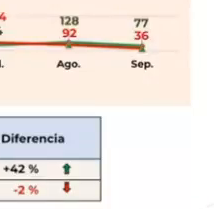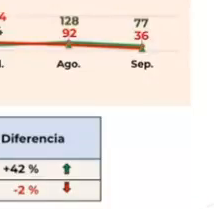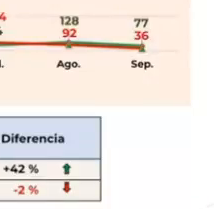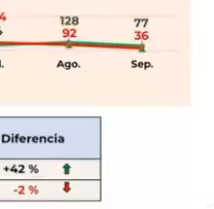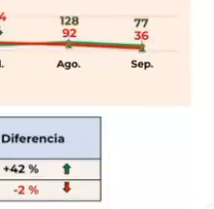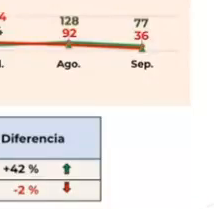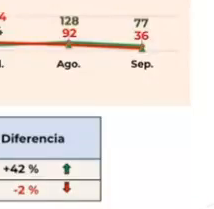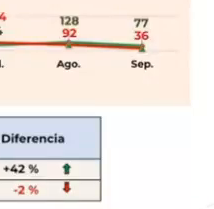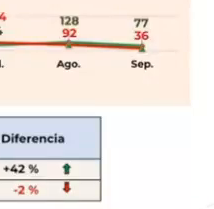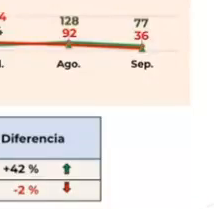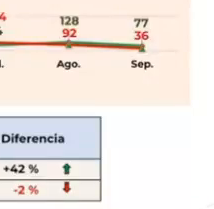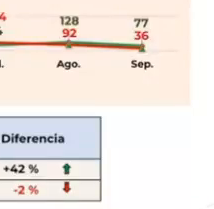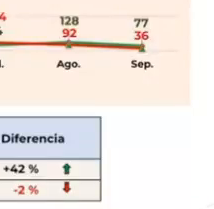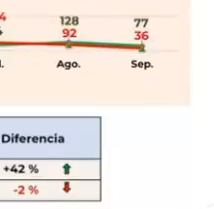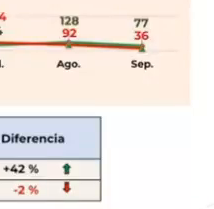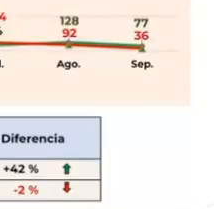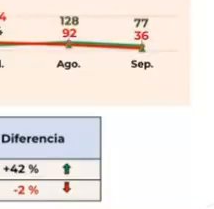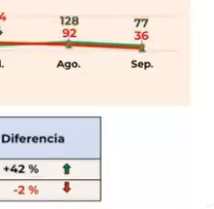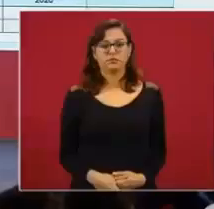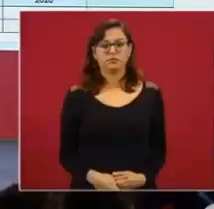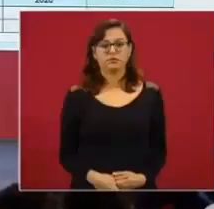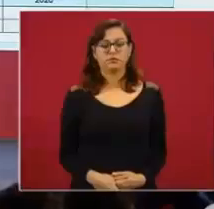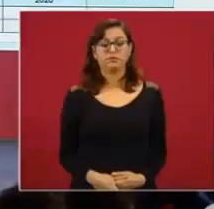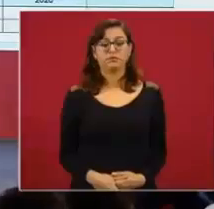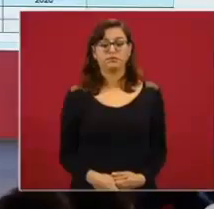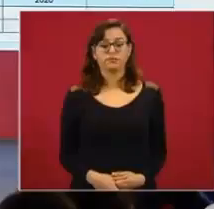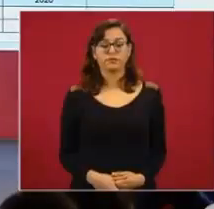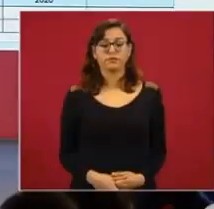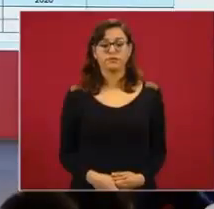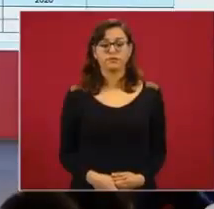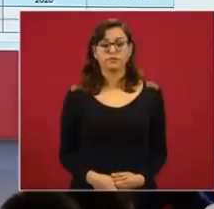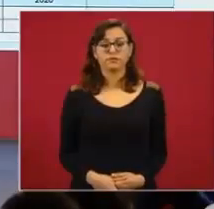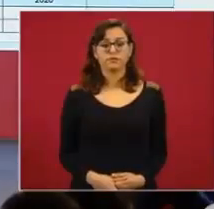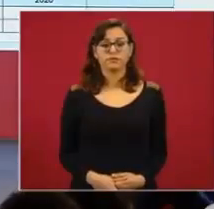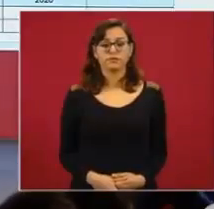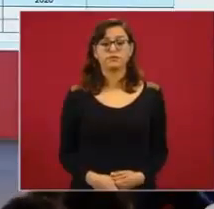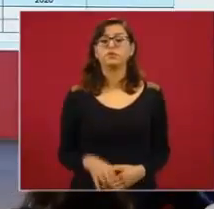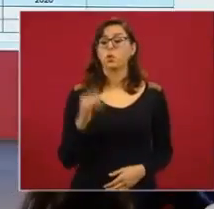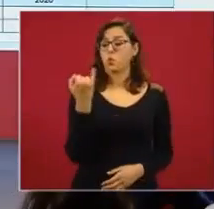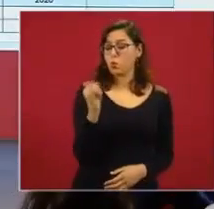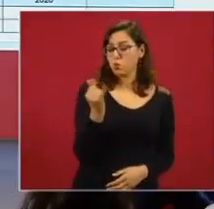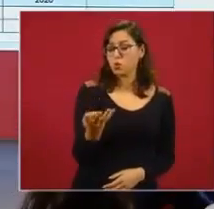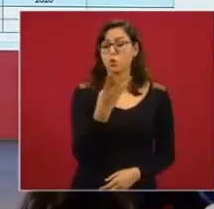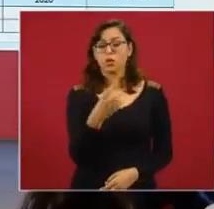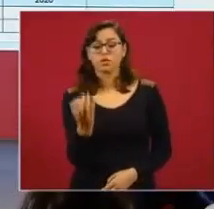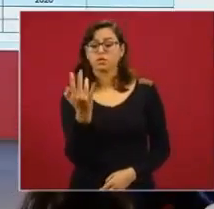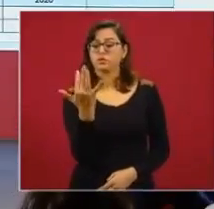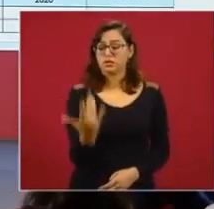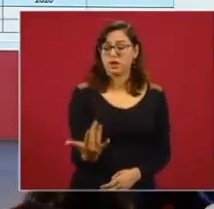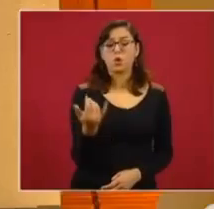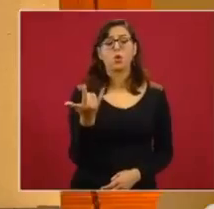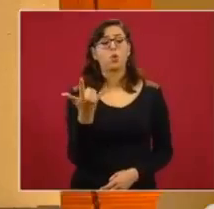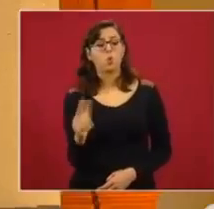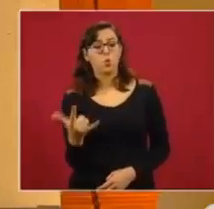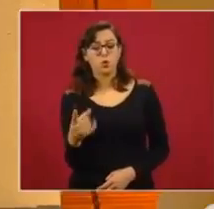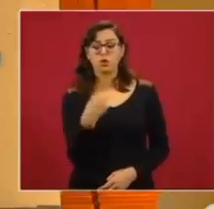En abril, mil cuatrocientos ochenta y ocho. En mayo, mil quinientos noventa y tres. En junio, cuatrocientos cincuenta. En